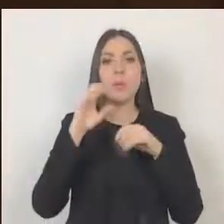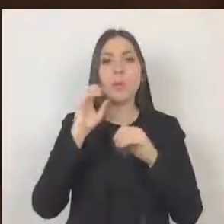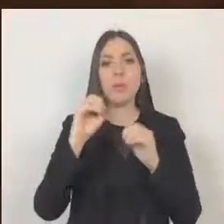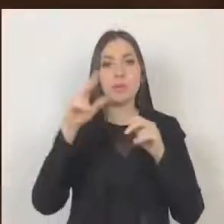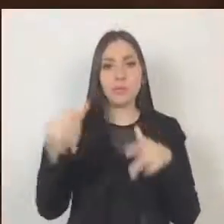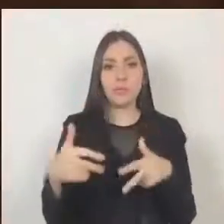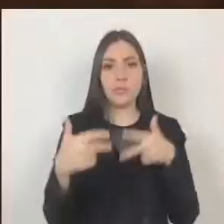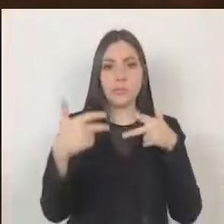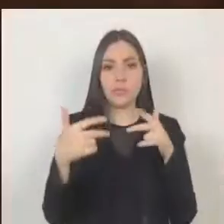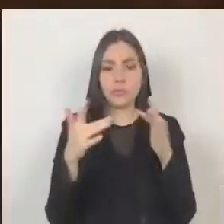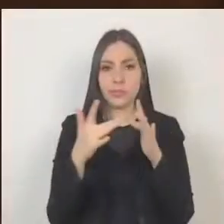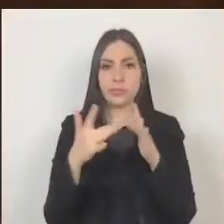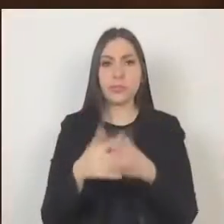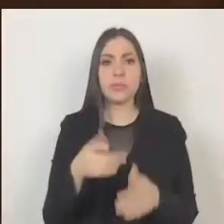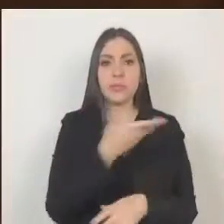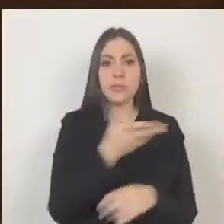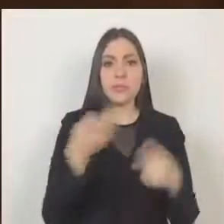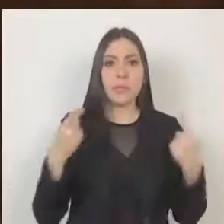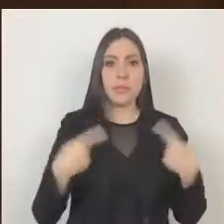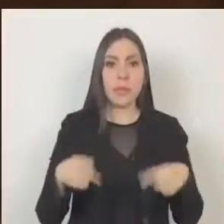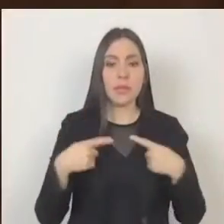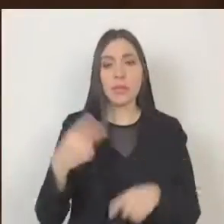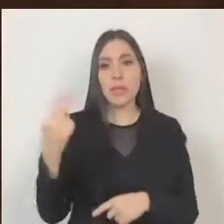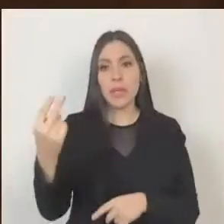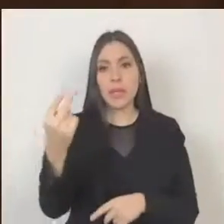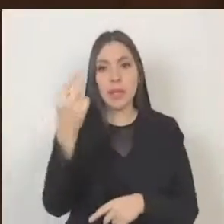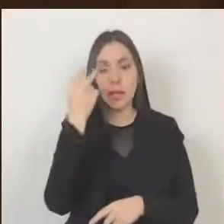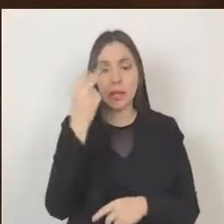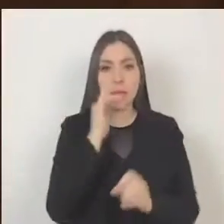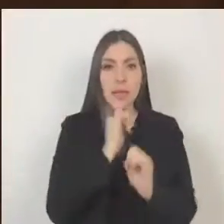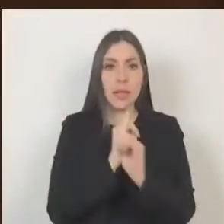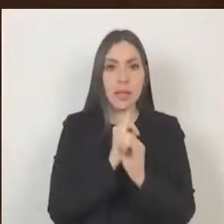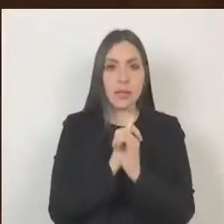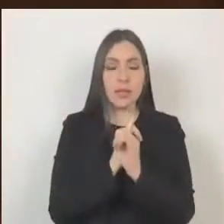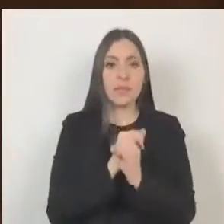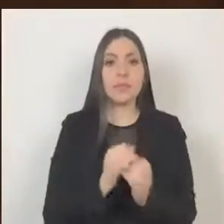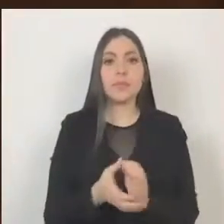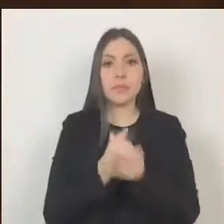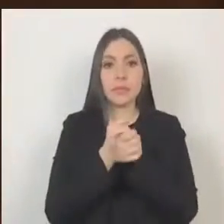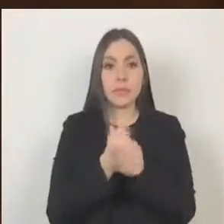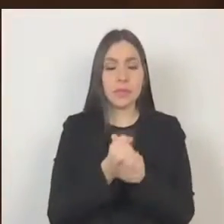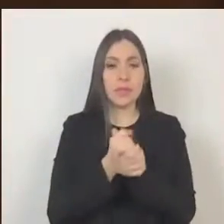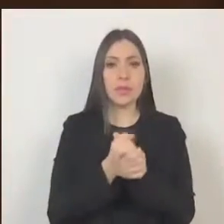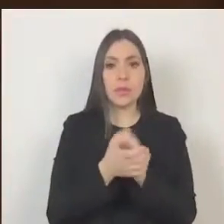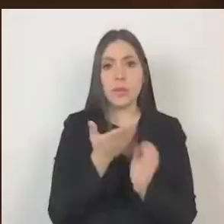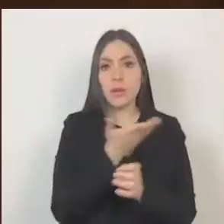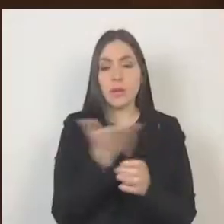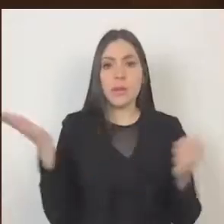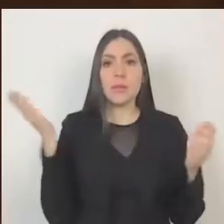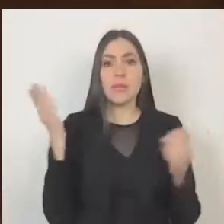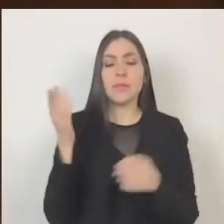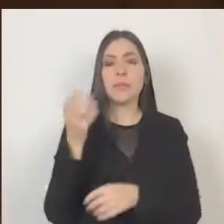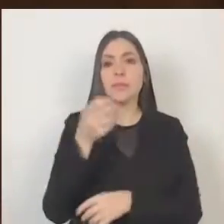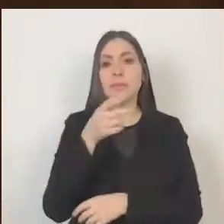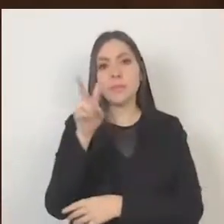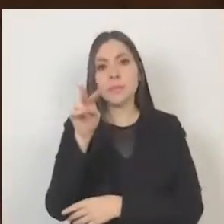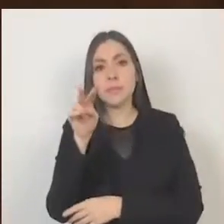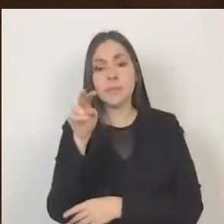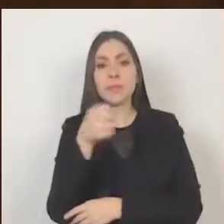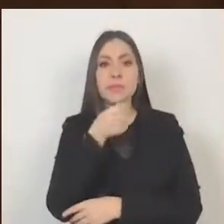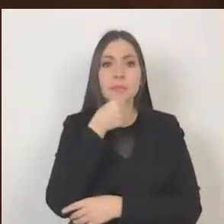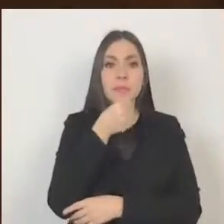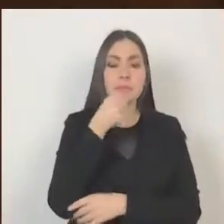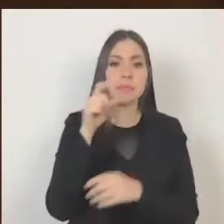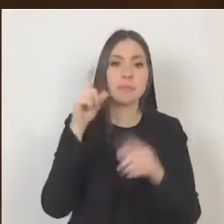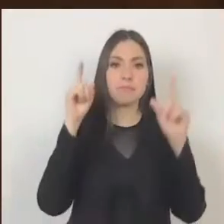público que nos sigue a través de las plataformas digitales, saludo a los medios de comunicación. En ejercicio de las